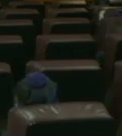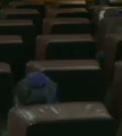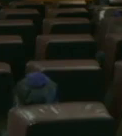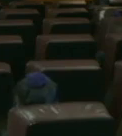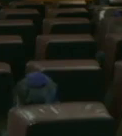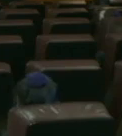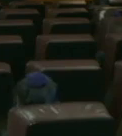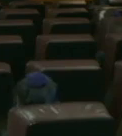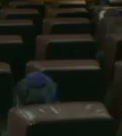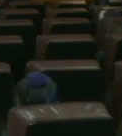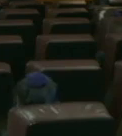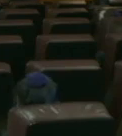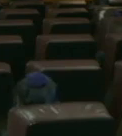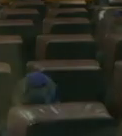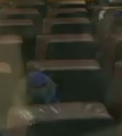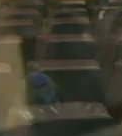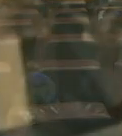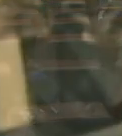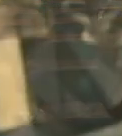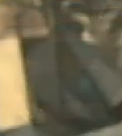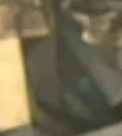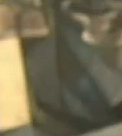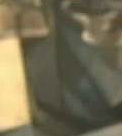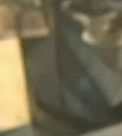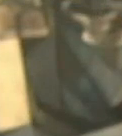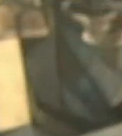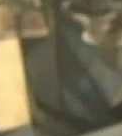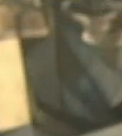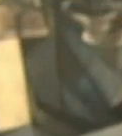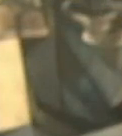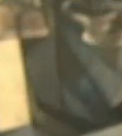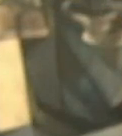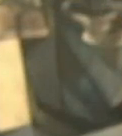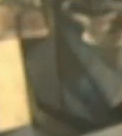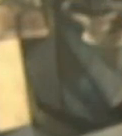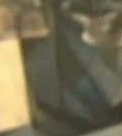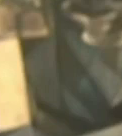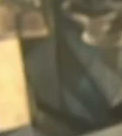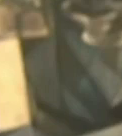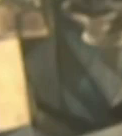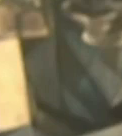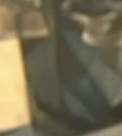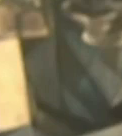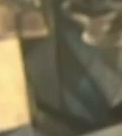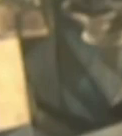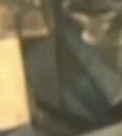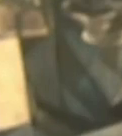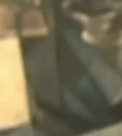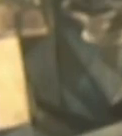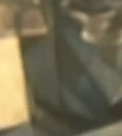el Honorable Magistrado Presidente Luis Henry Molina Peña procederá a pronunciar su discurso.